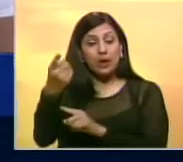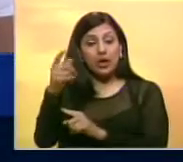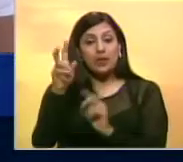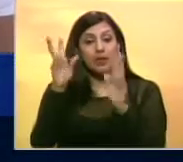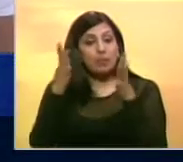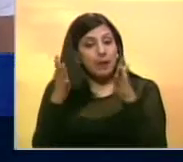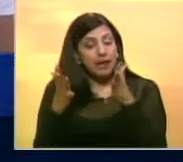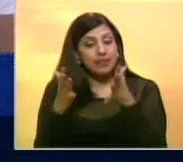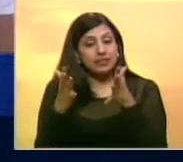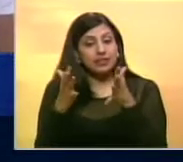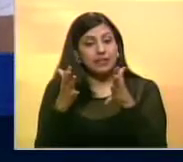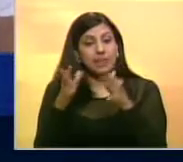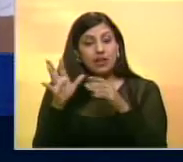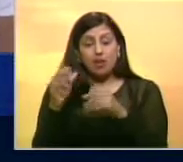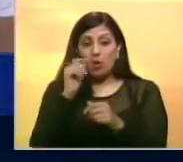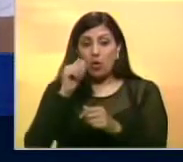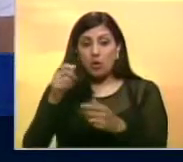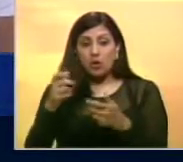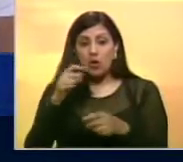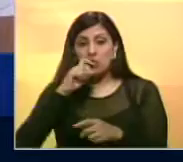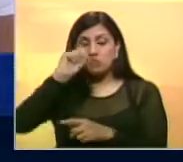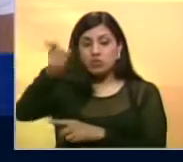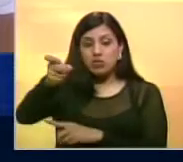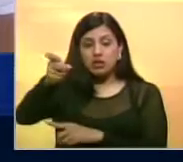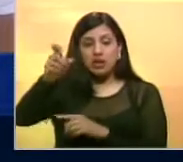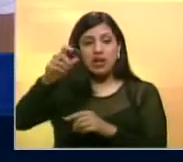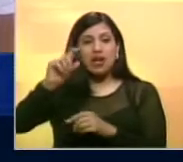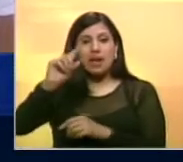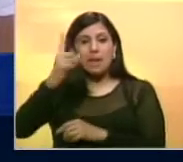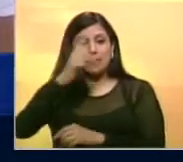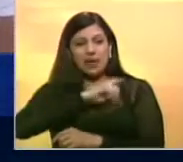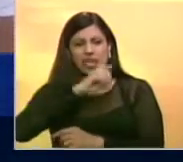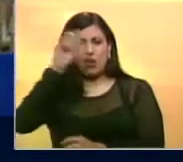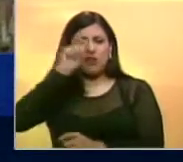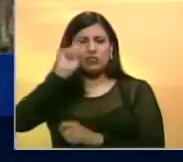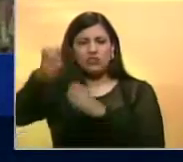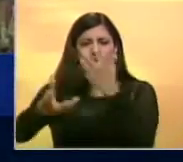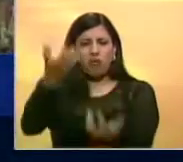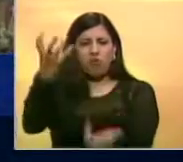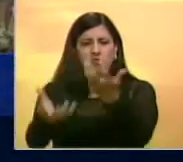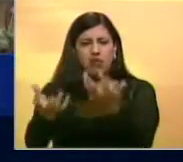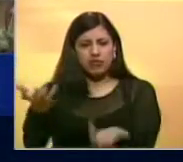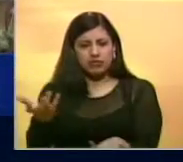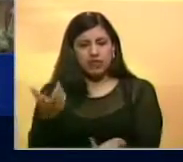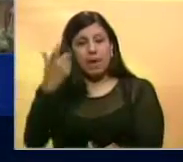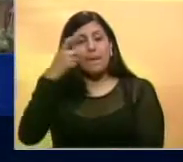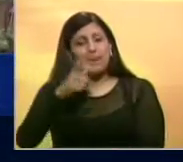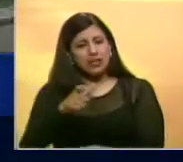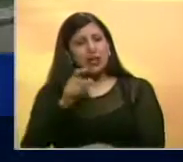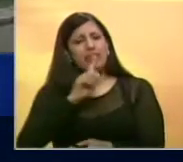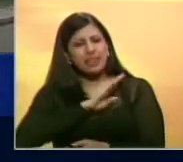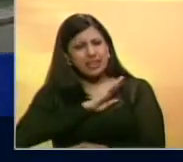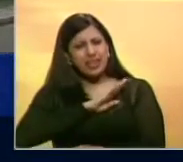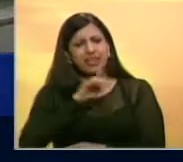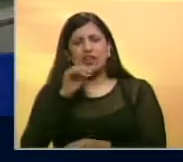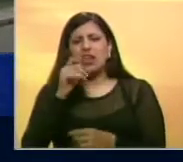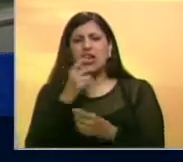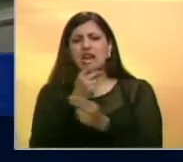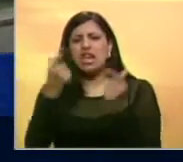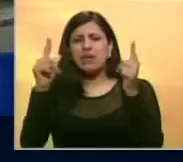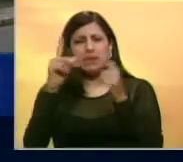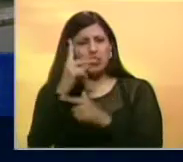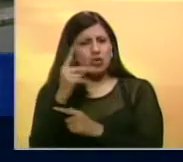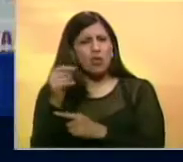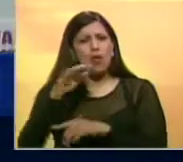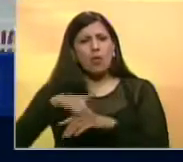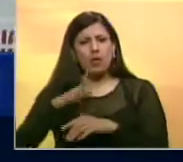así cuando lo agarraron bueno él fue la noche del primero y lo quemó. Familiares exigen justicia para que este hecho no quede impune